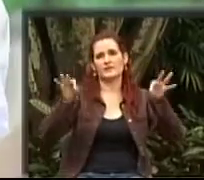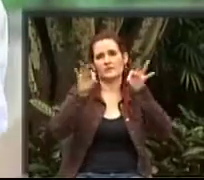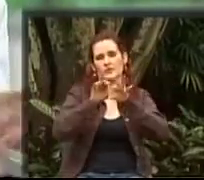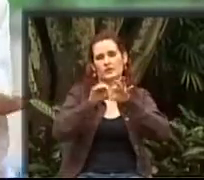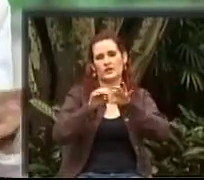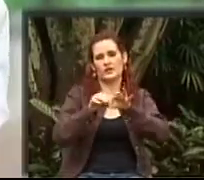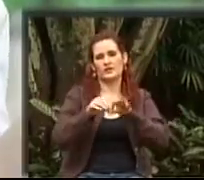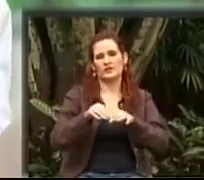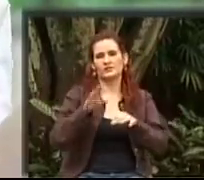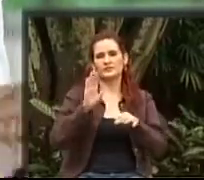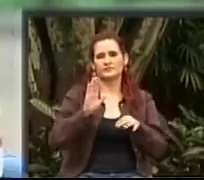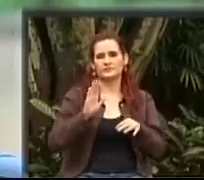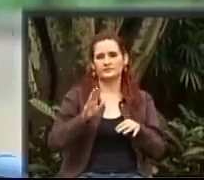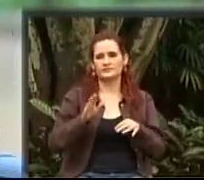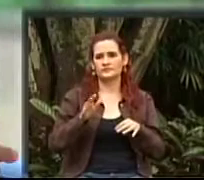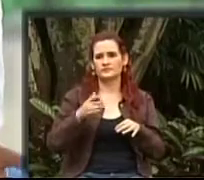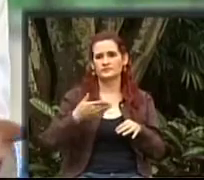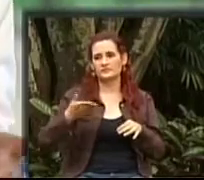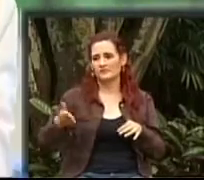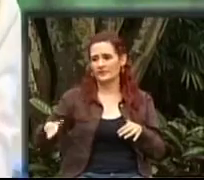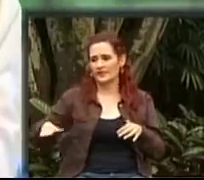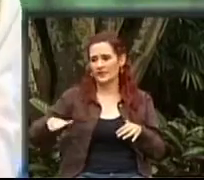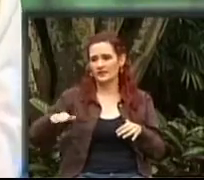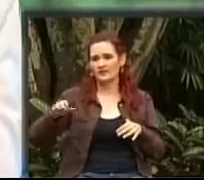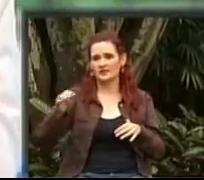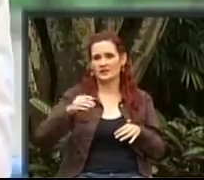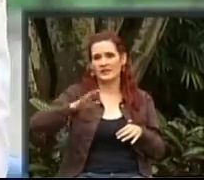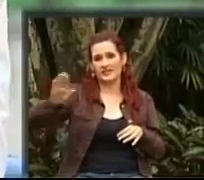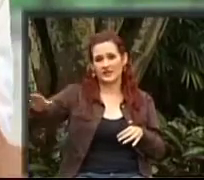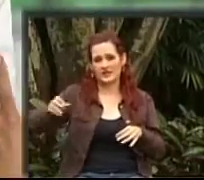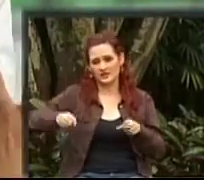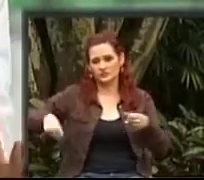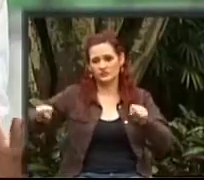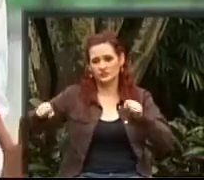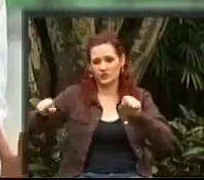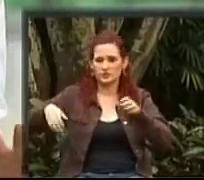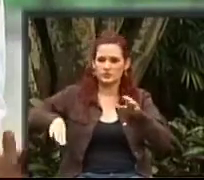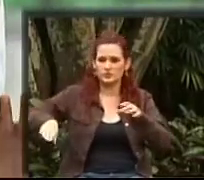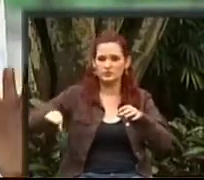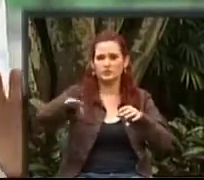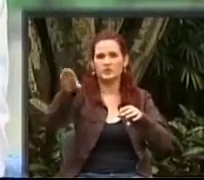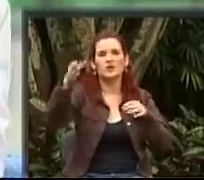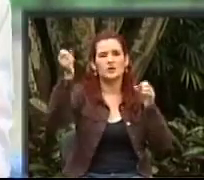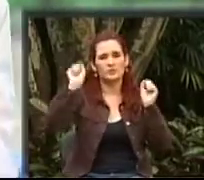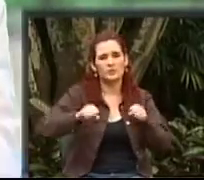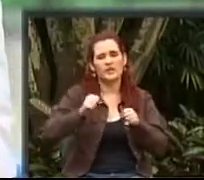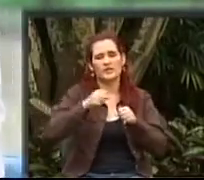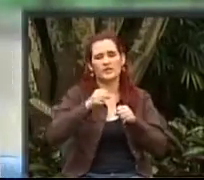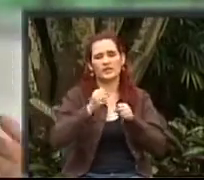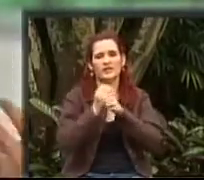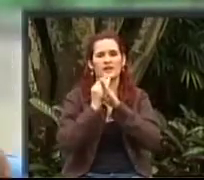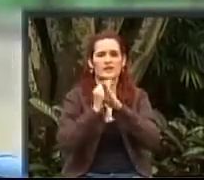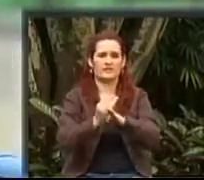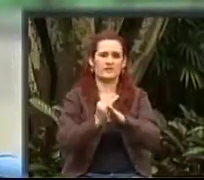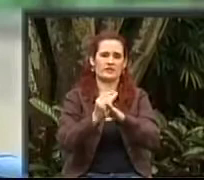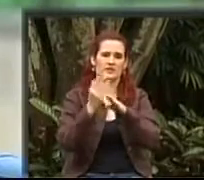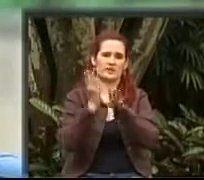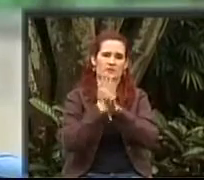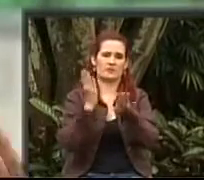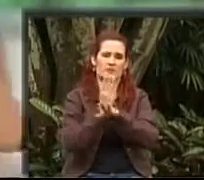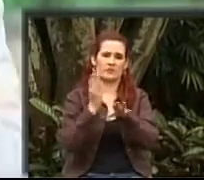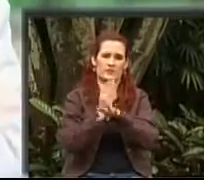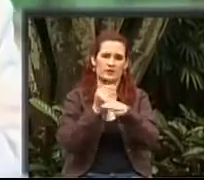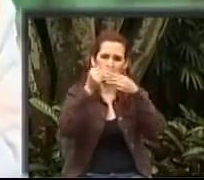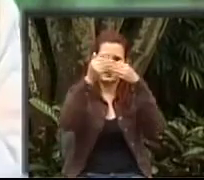Los lados derechos y las izquierdas, el derecho es para que las motos vayan, o sea, si podemos prevenir una discapacidad, hagámoslo. No esperemos a que todo lo haga el